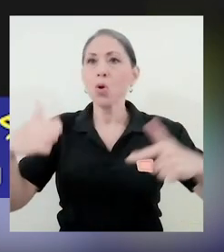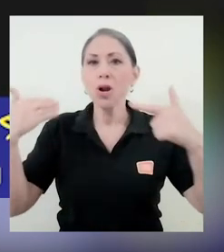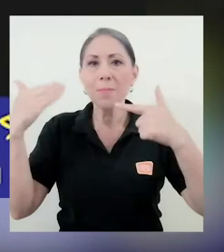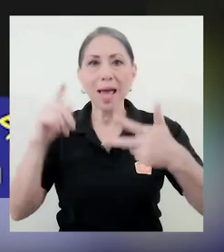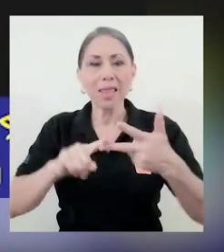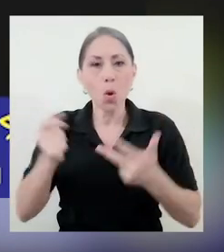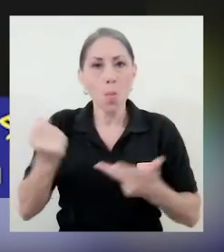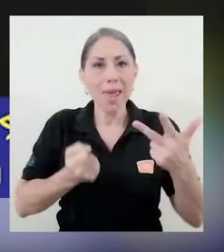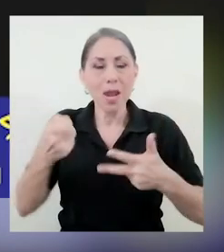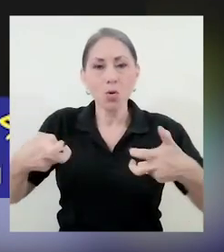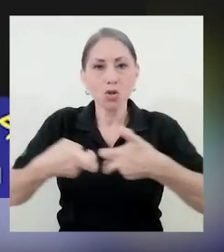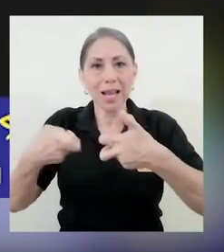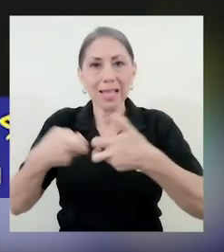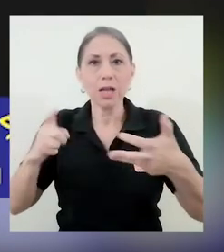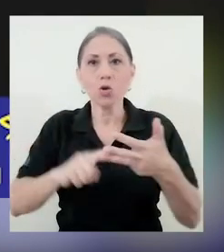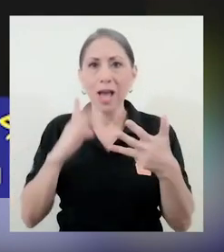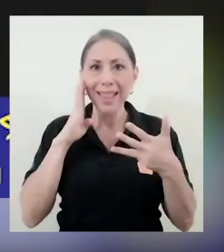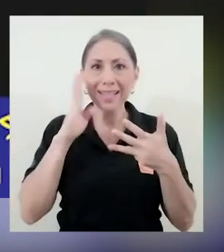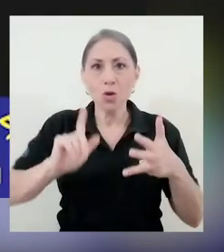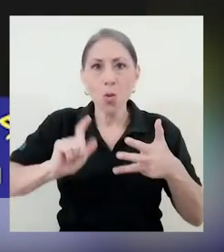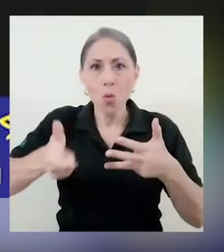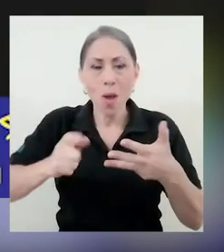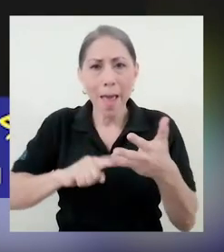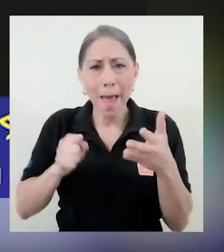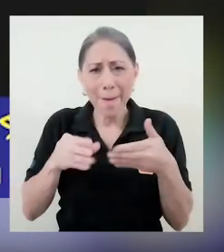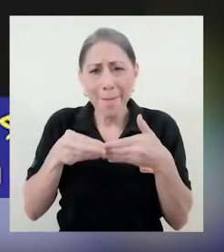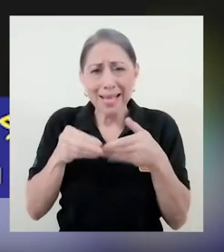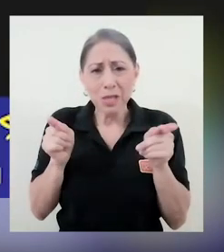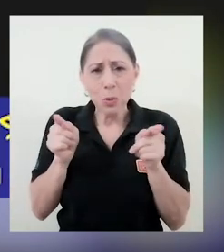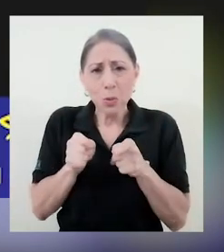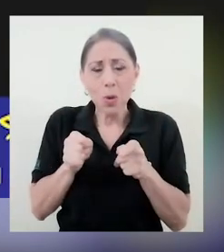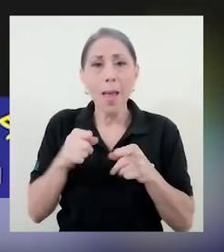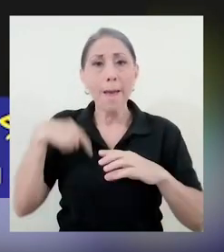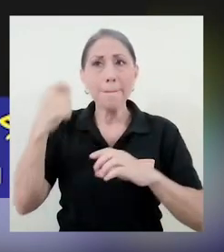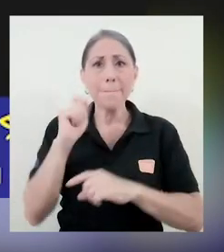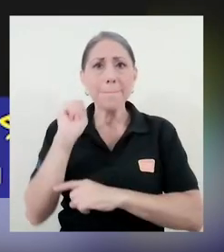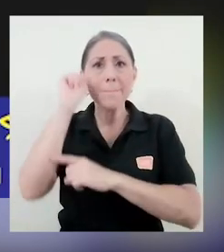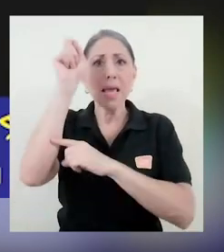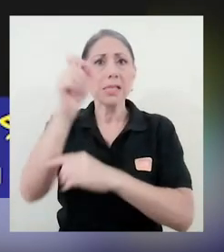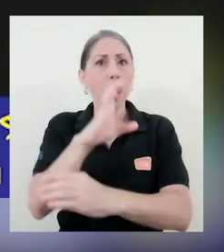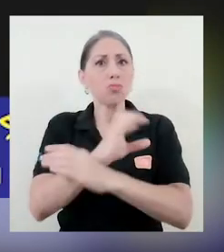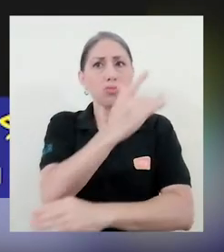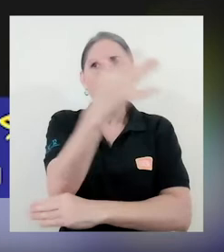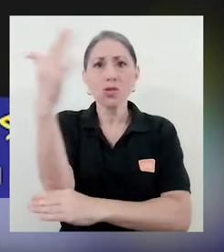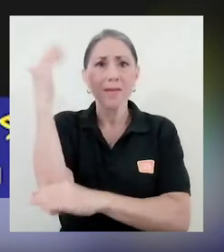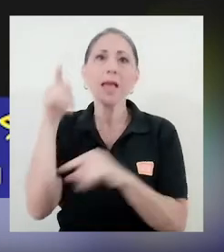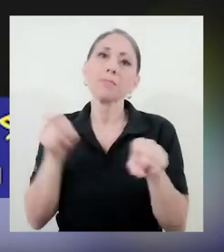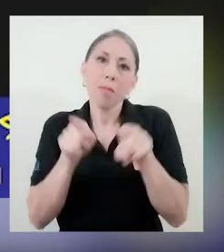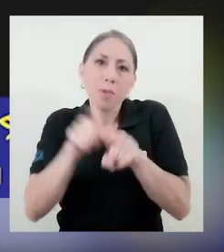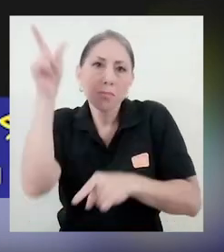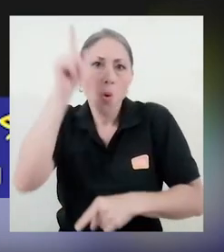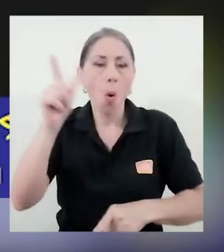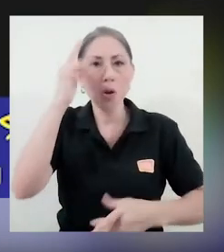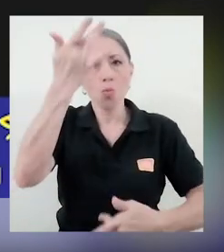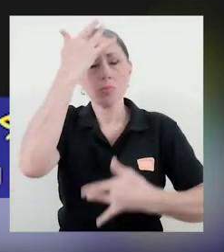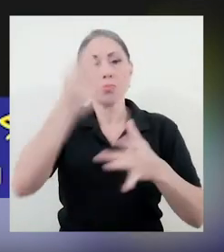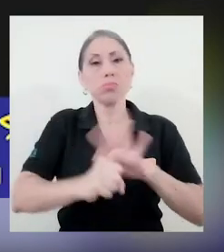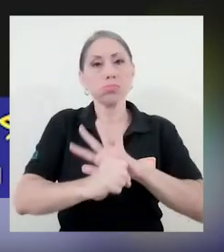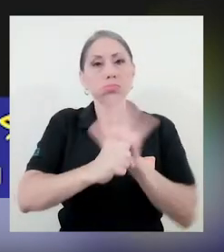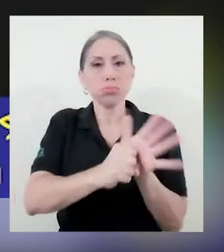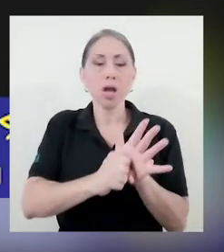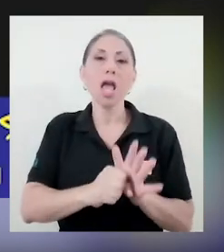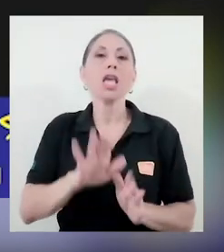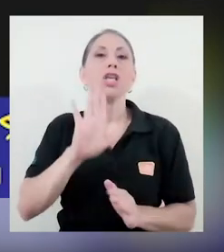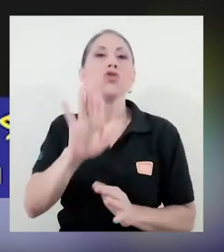vehículos eléctricos, gestión de residuos, microplásticos, pesca sostenible y, por supuesto, la pandemia del COVID